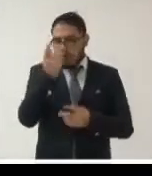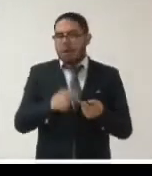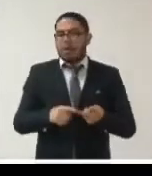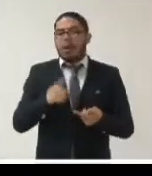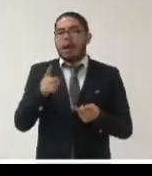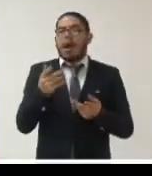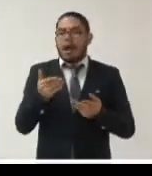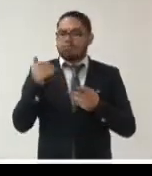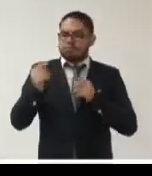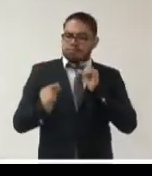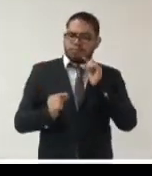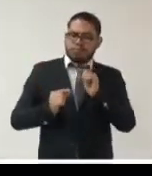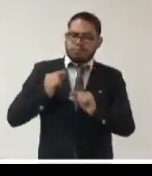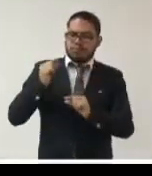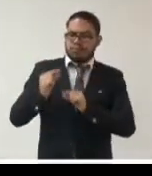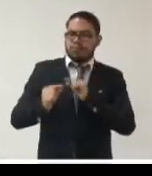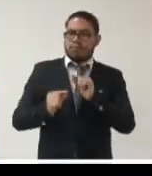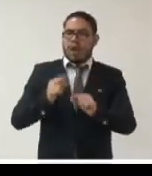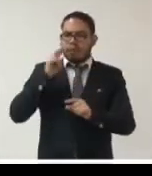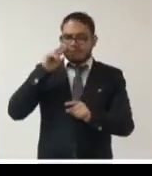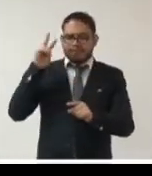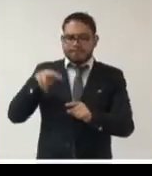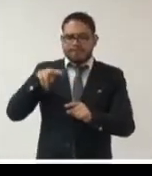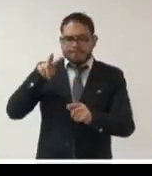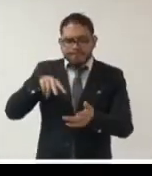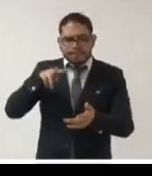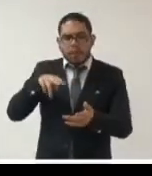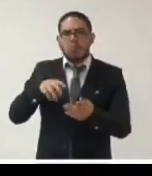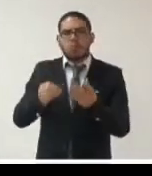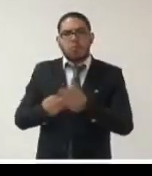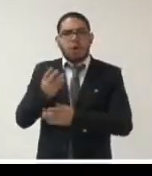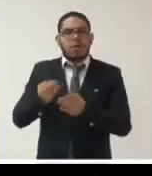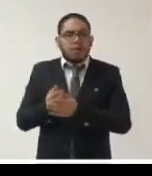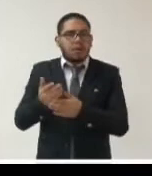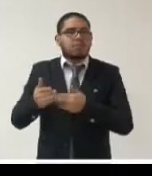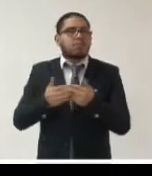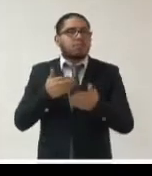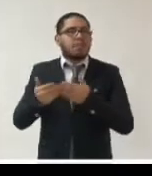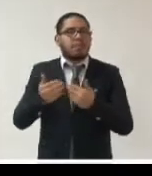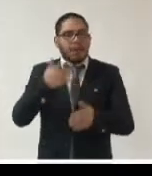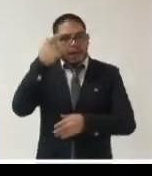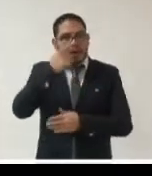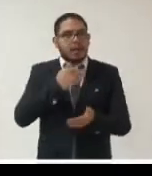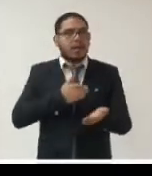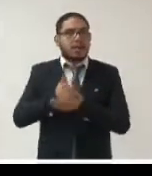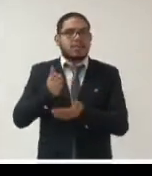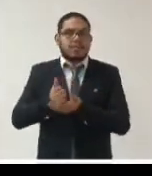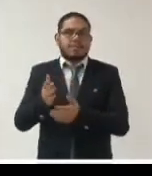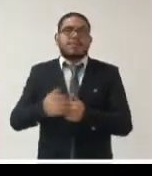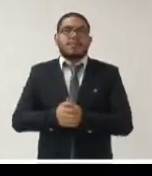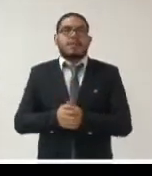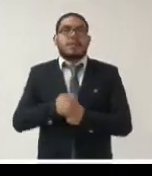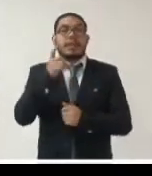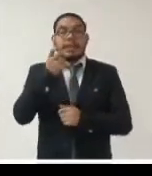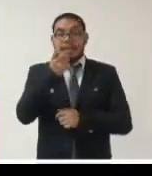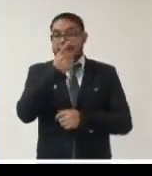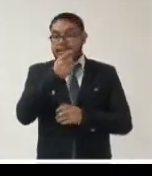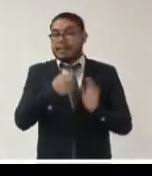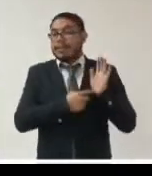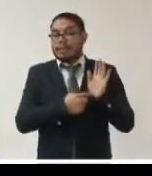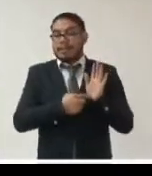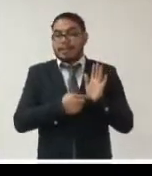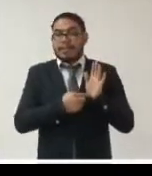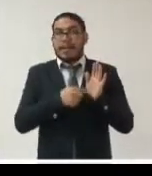progresivamente virtualizando la tramitación de las solicitudes de acceso a la información pública este es un muestreo de las 55